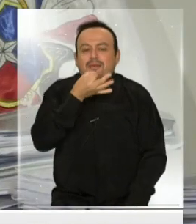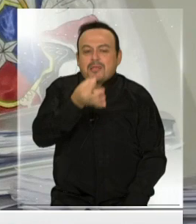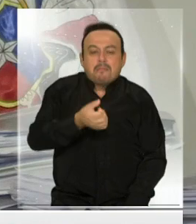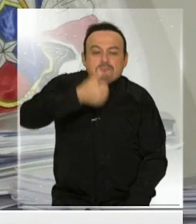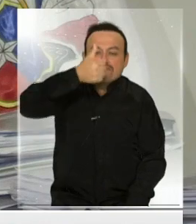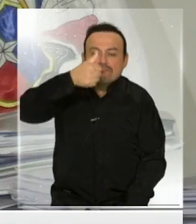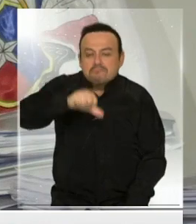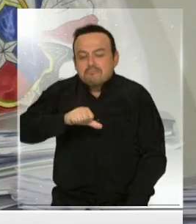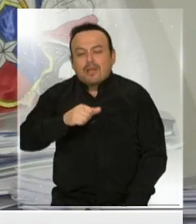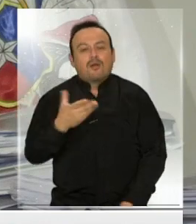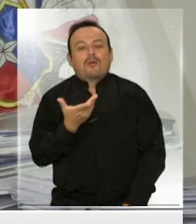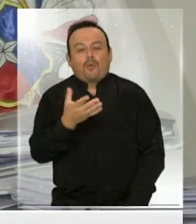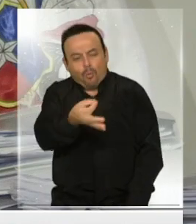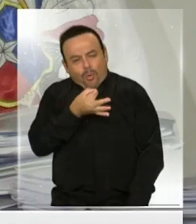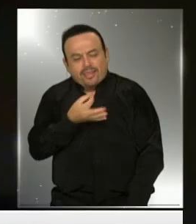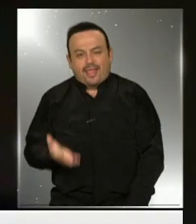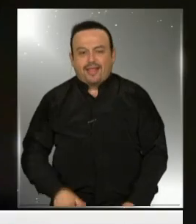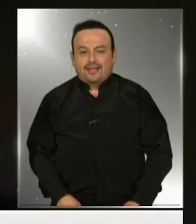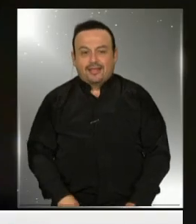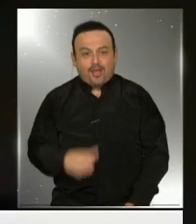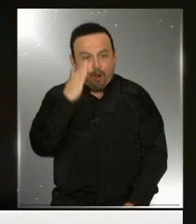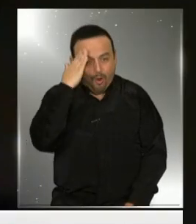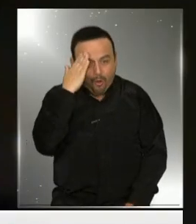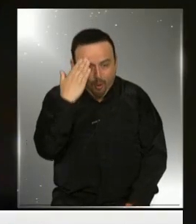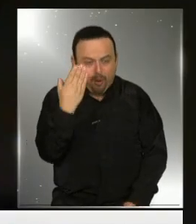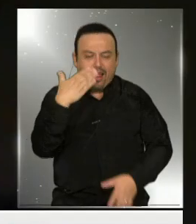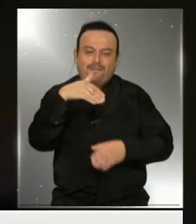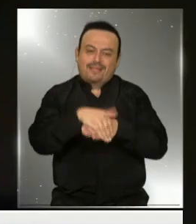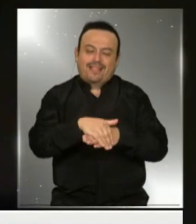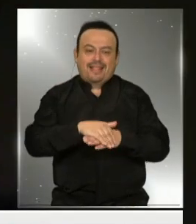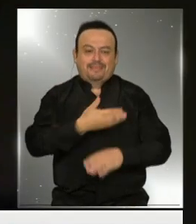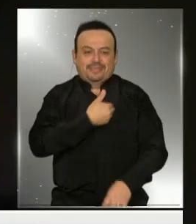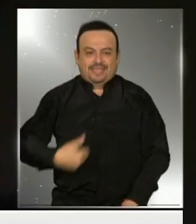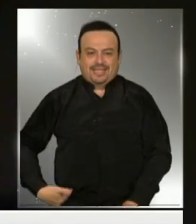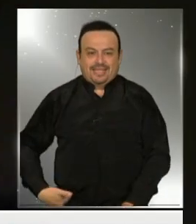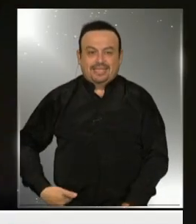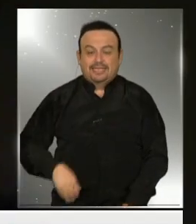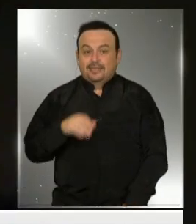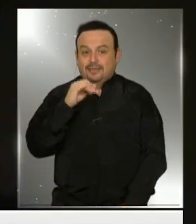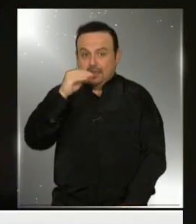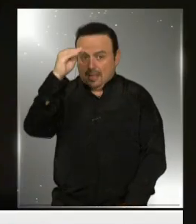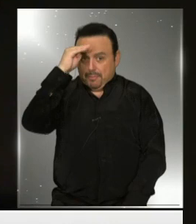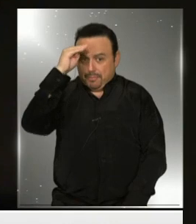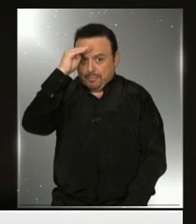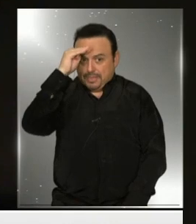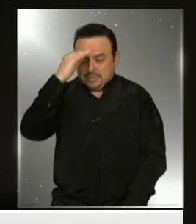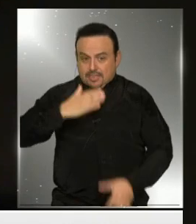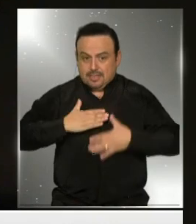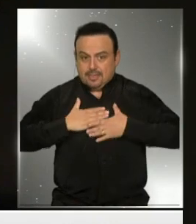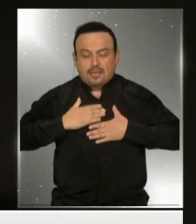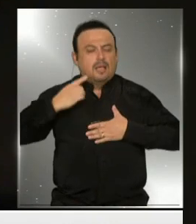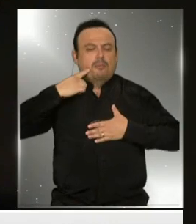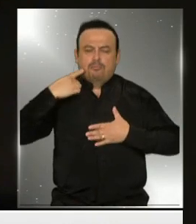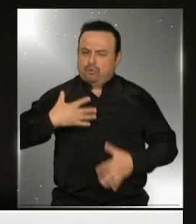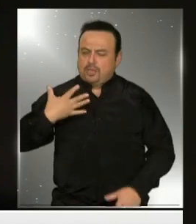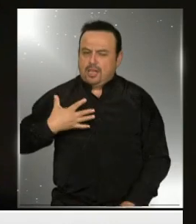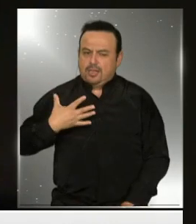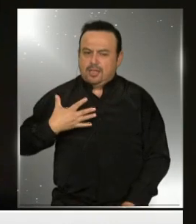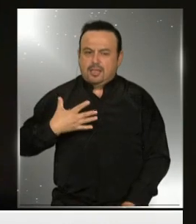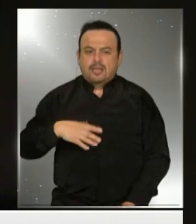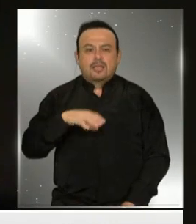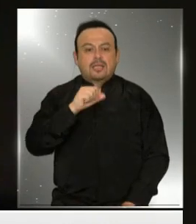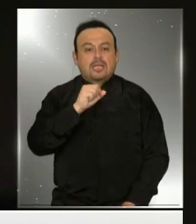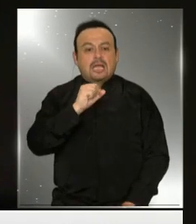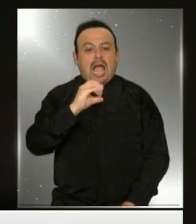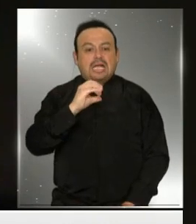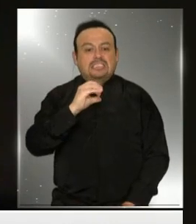peor, cuéntenos. Hola, Presidente. Buenas tardes. Sí, mire, ha sido una experiencia muy importante en la H. desde